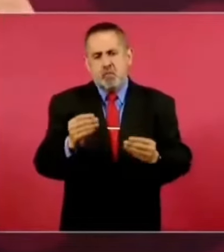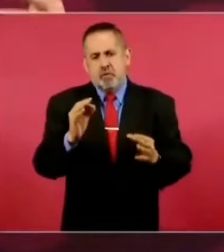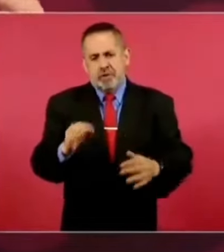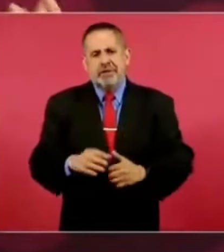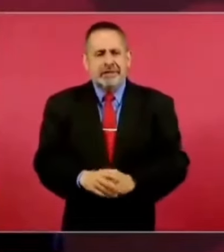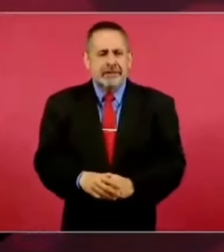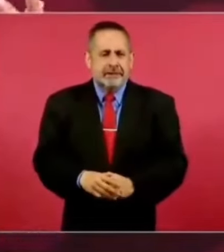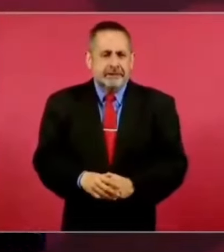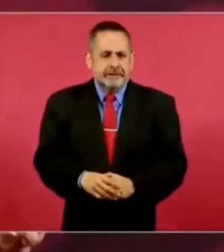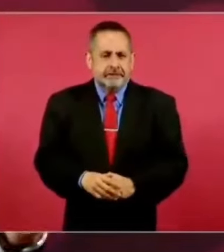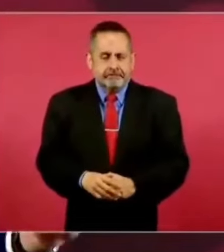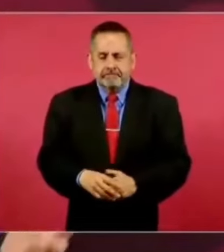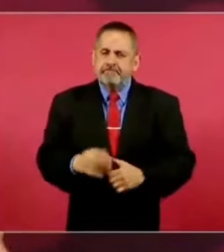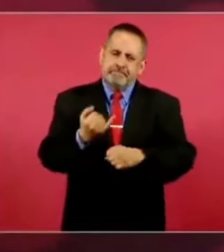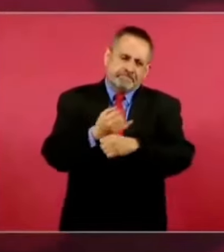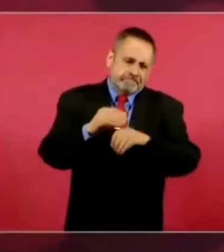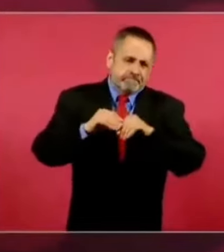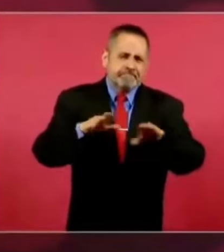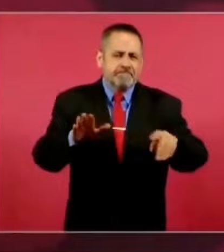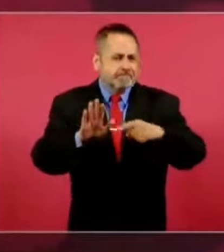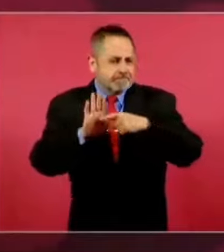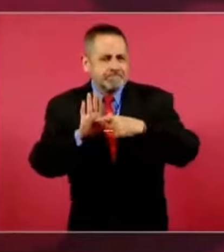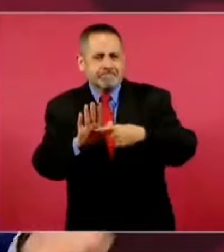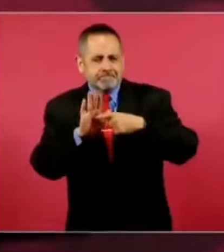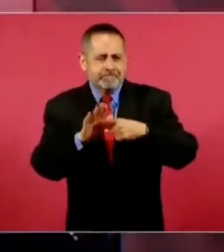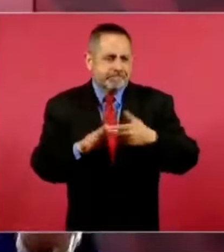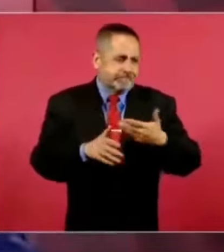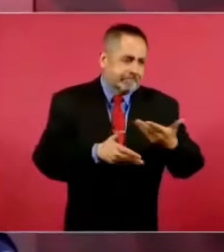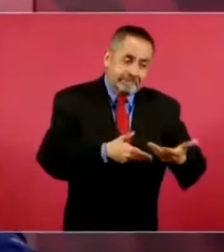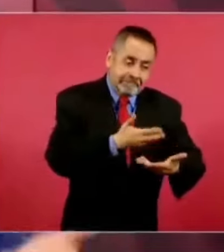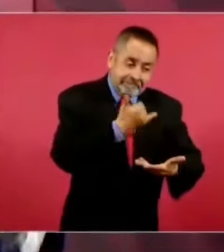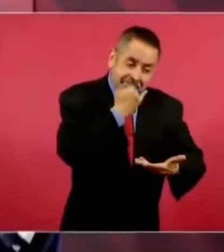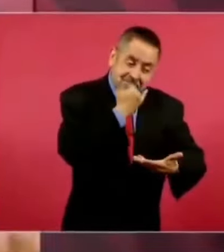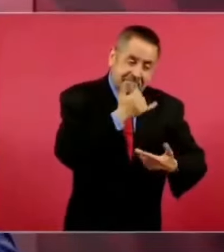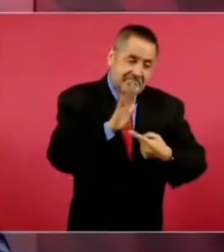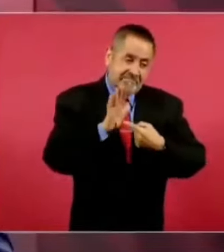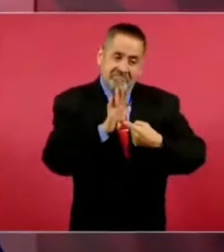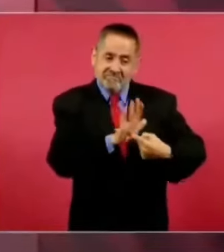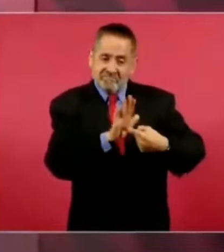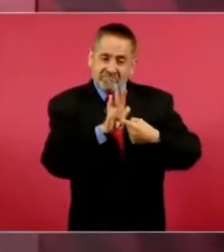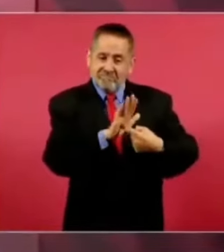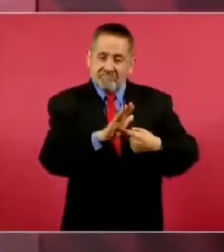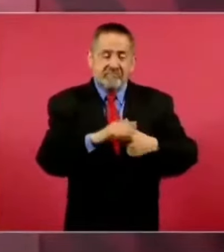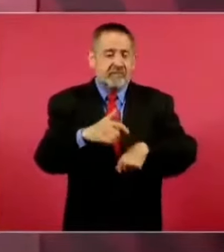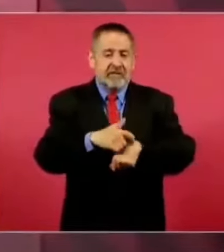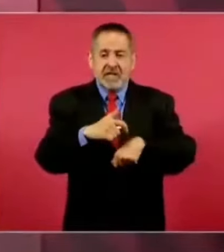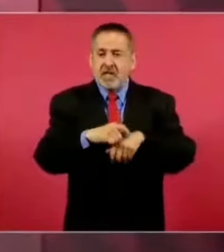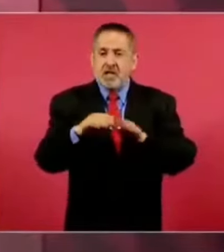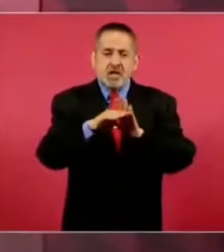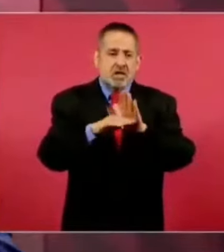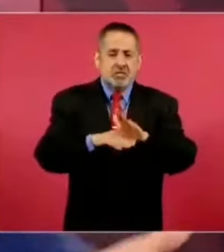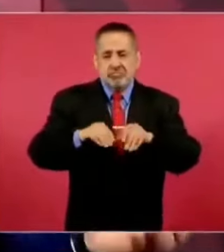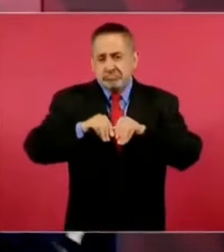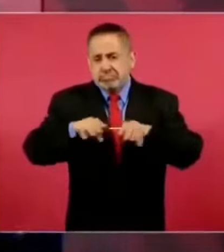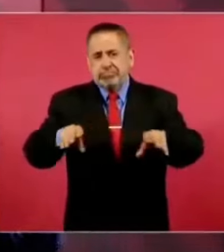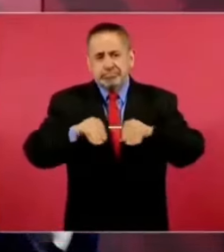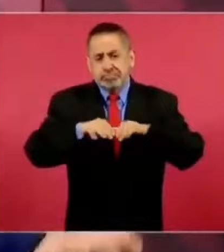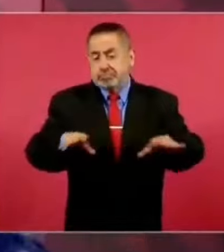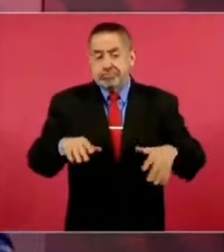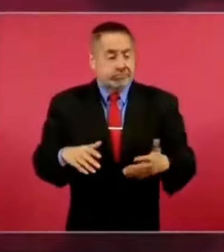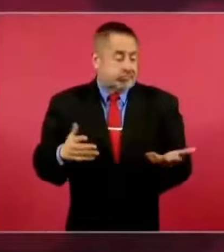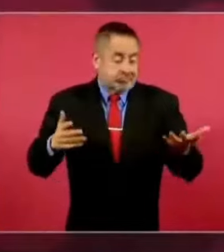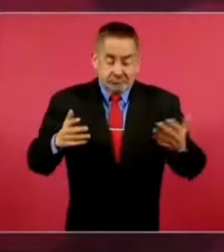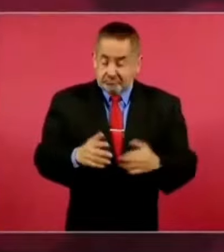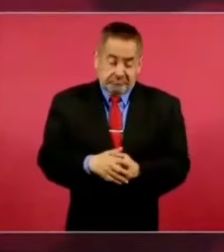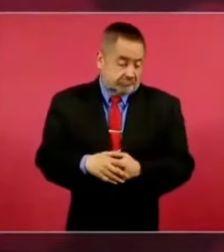tenemos que informar y ofrecemos disculpas porque se lleva tiempo, pero es la única